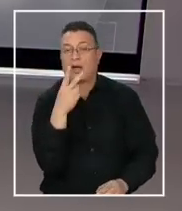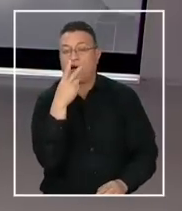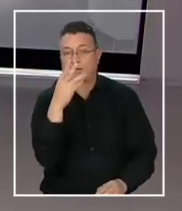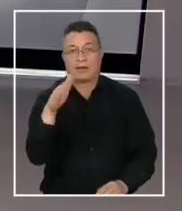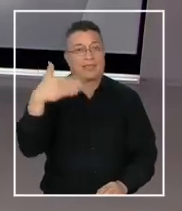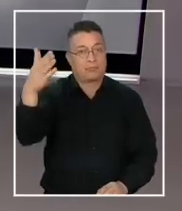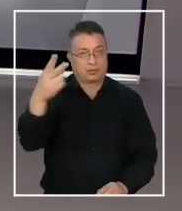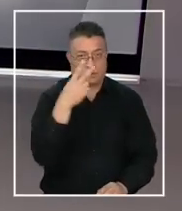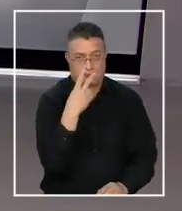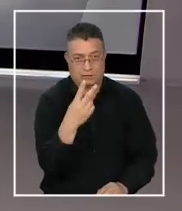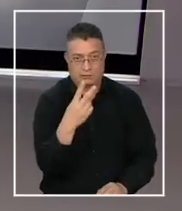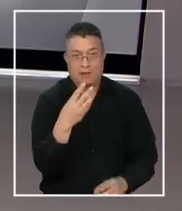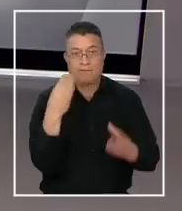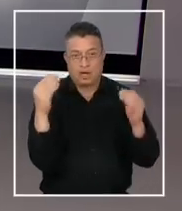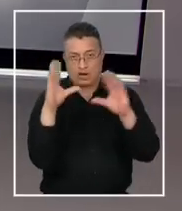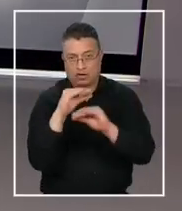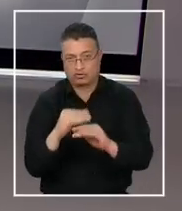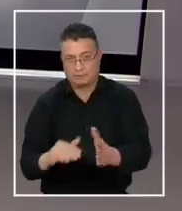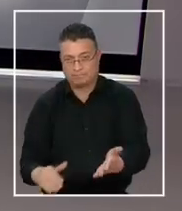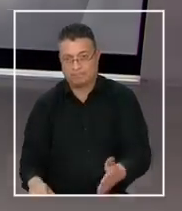en algunos minutos más. Buenas noches.